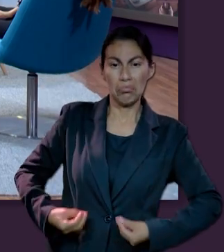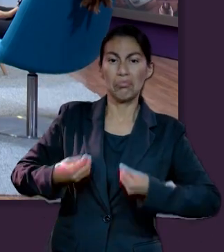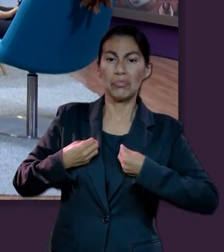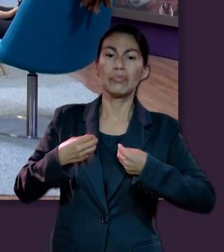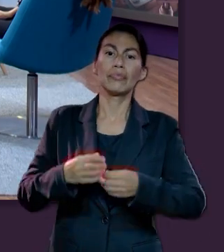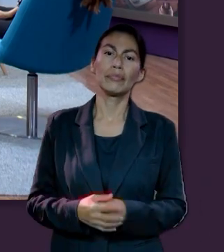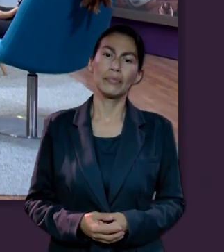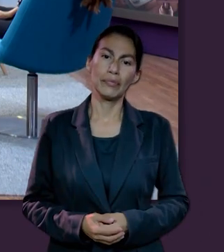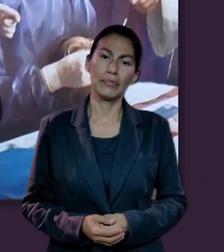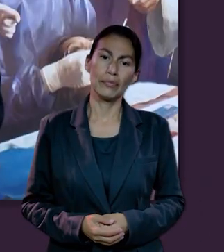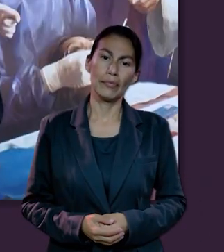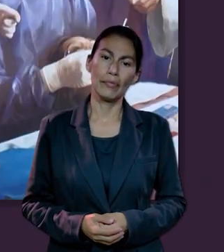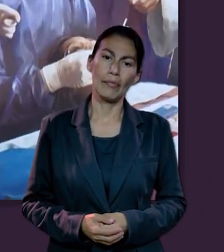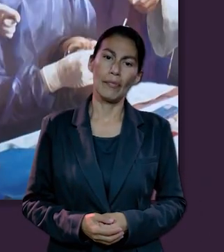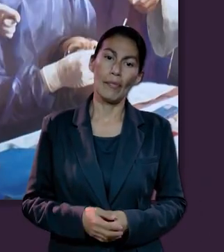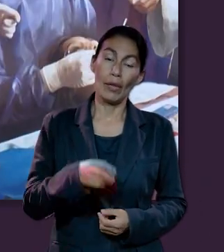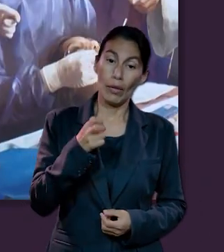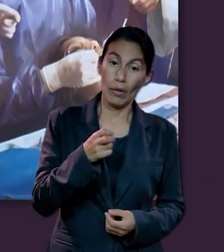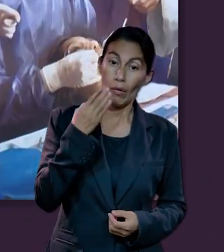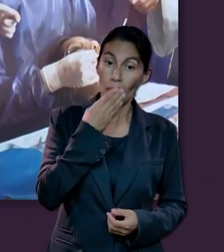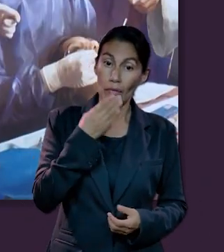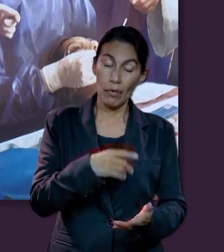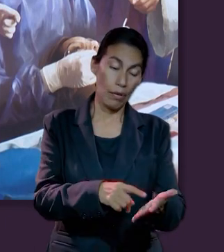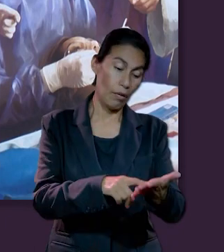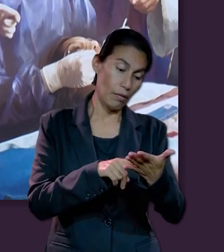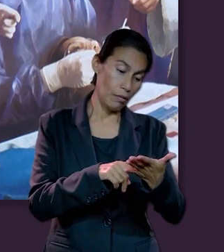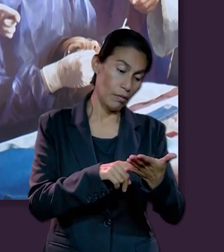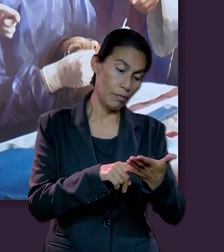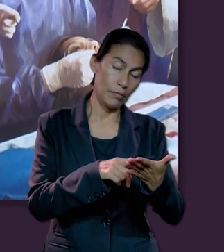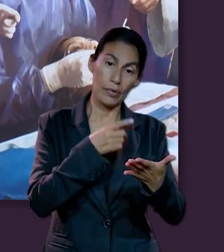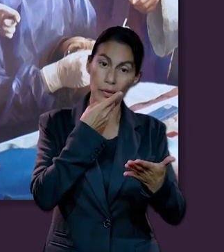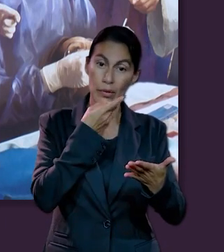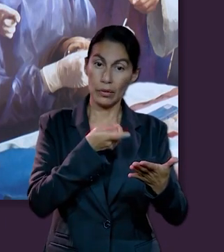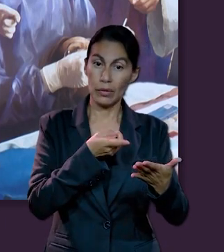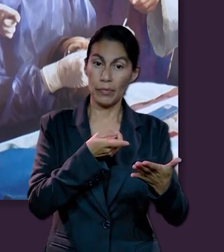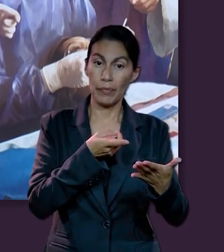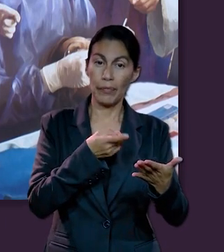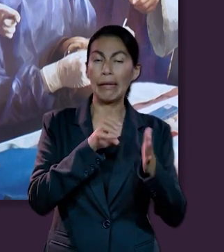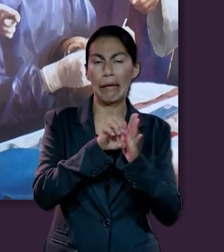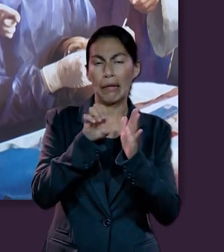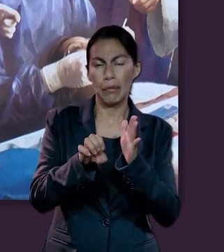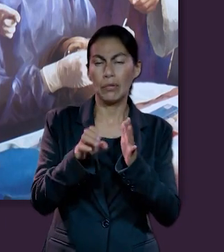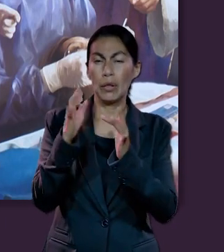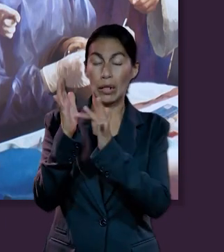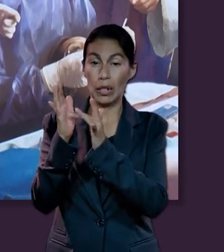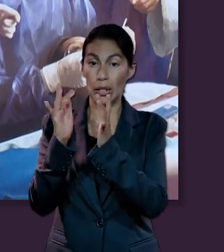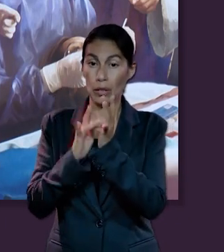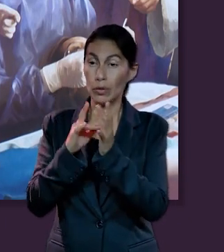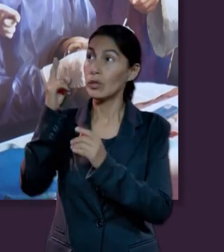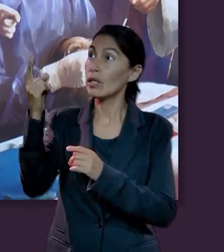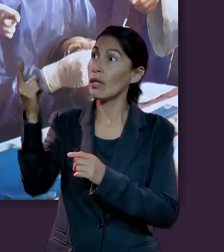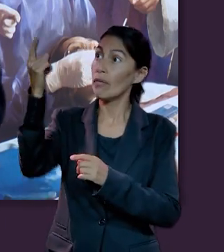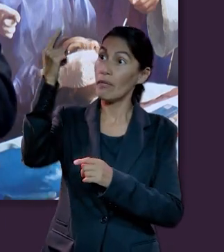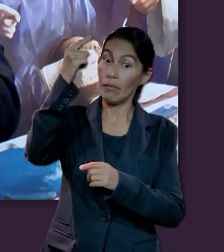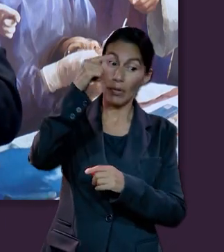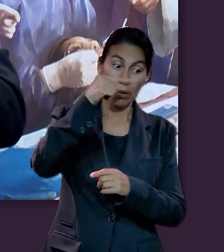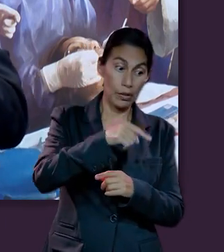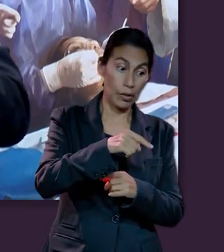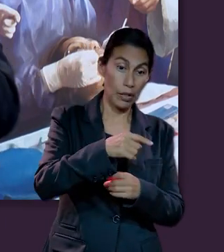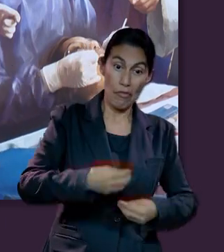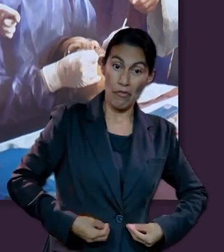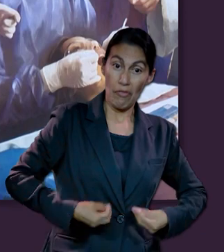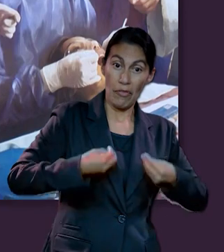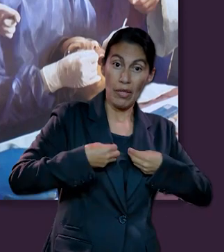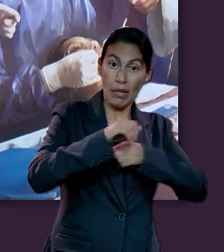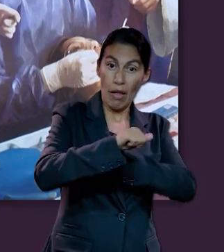proporciona vida. Entonces, cuando la Biblia dice que, por ejemplo, Jesús vino a dar